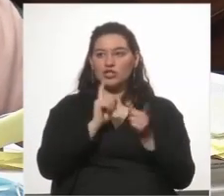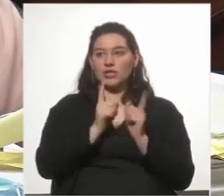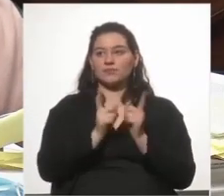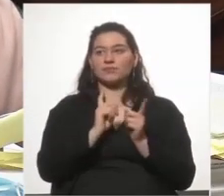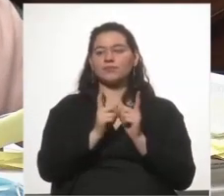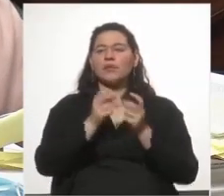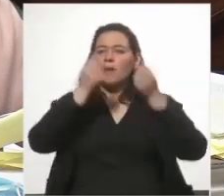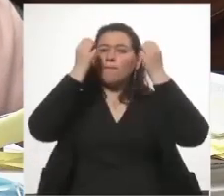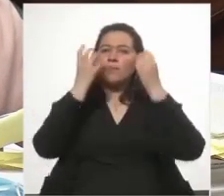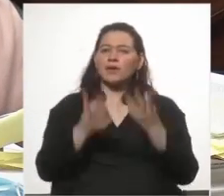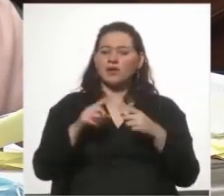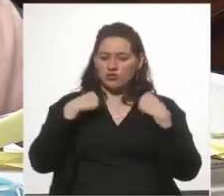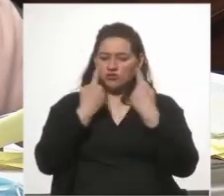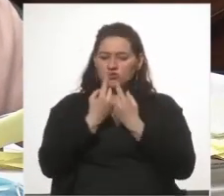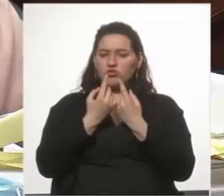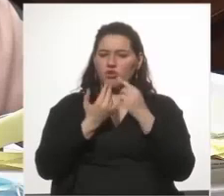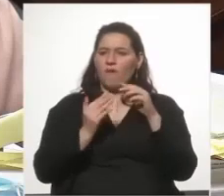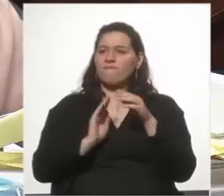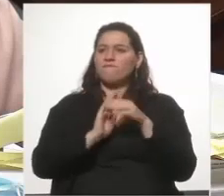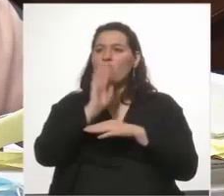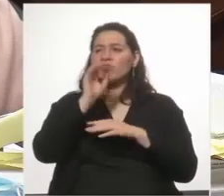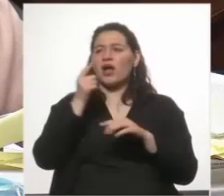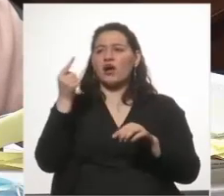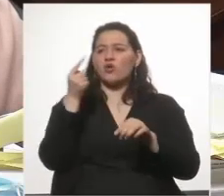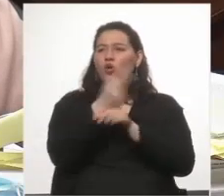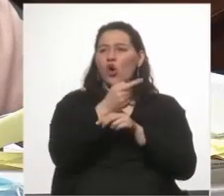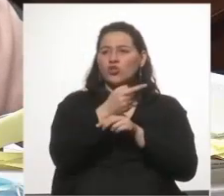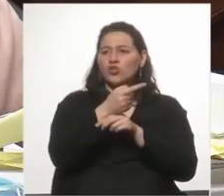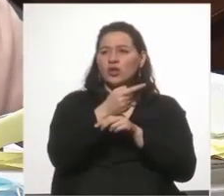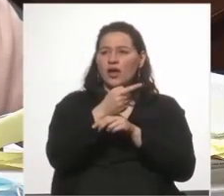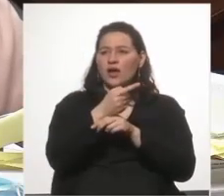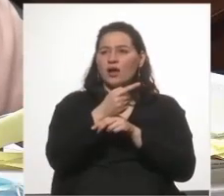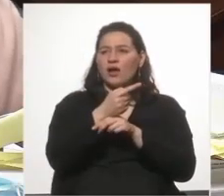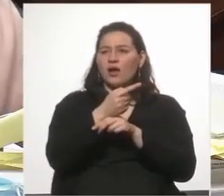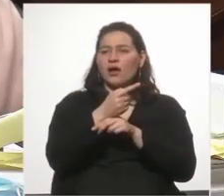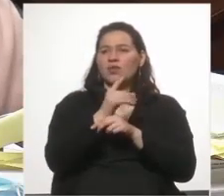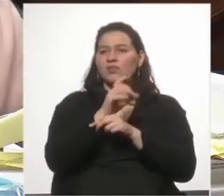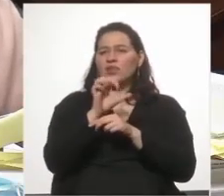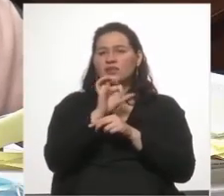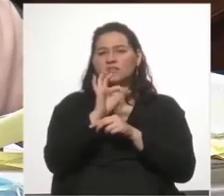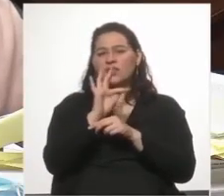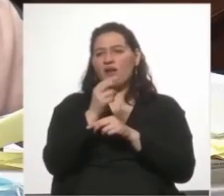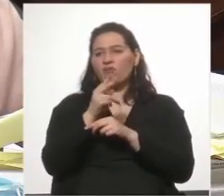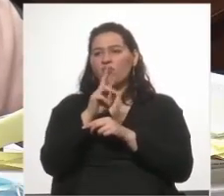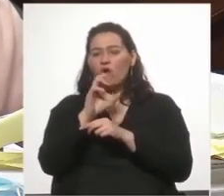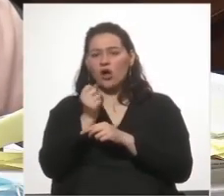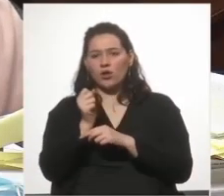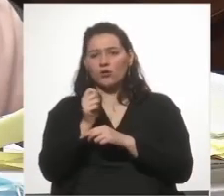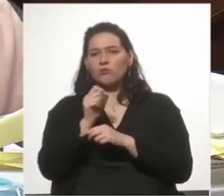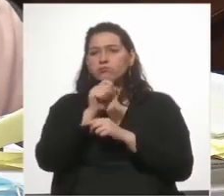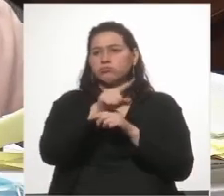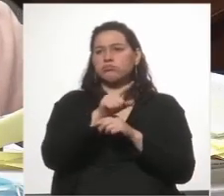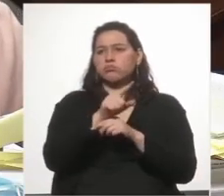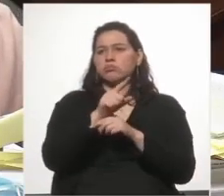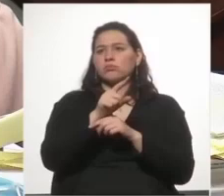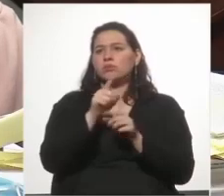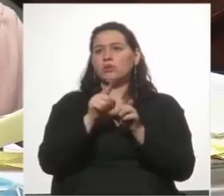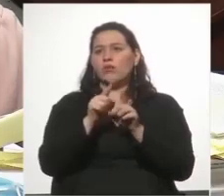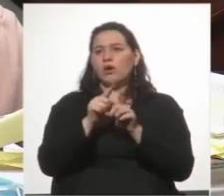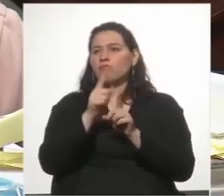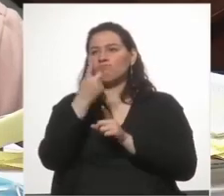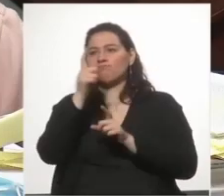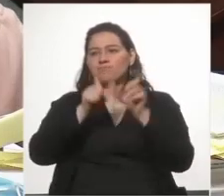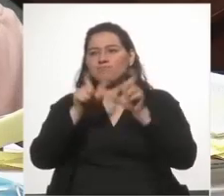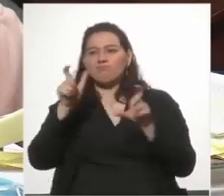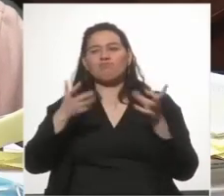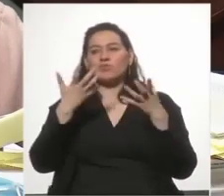¿por qué vamos a votar en contra de la solicitud de desafuero? Porque sabemos que esa posición es claramente impopular,